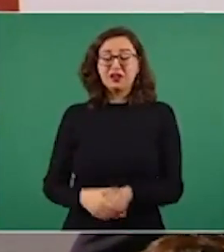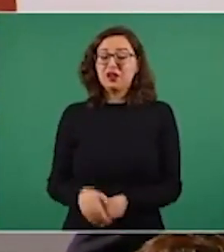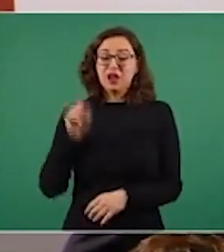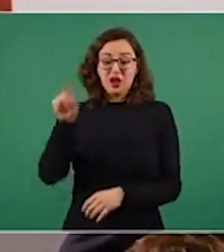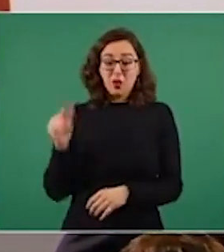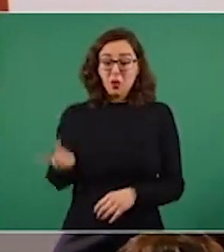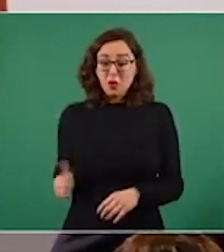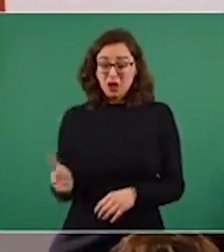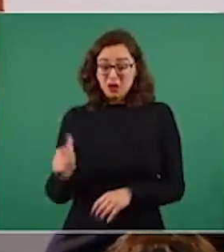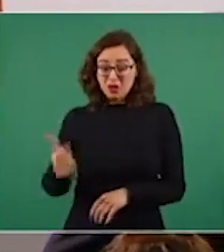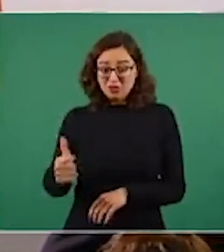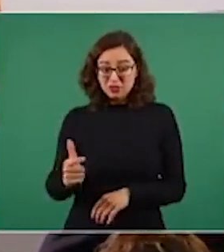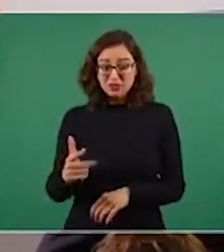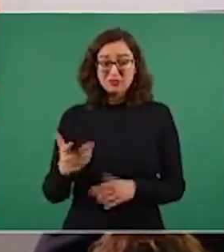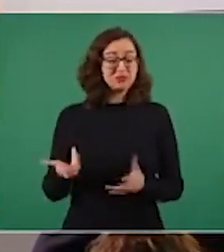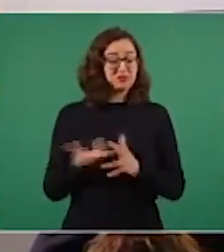homicidios del país.